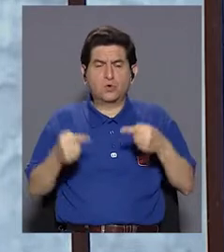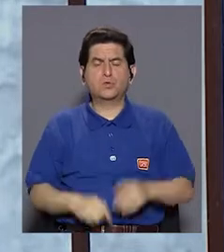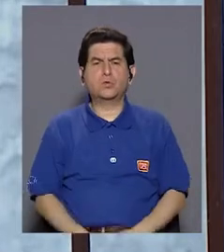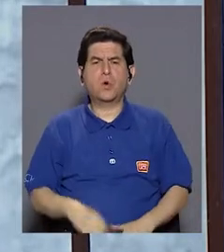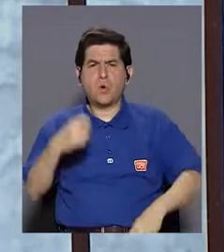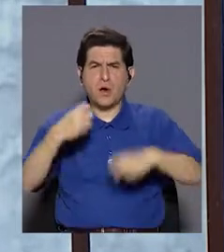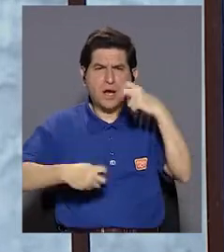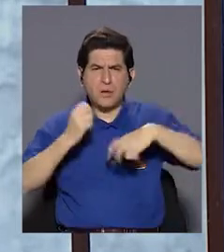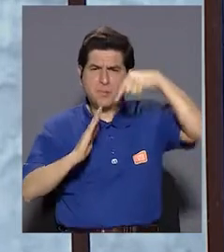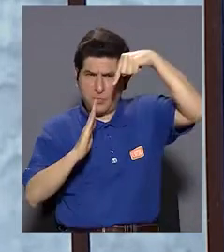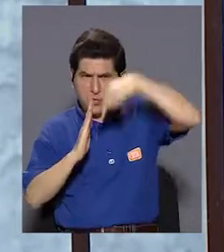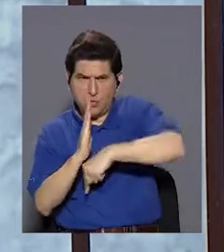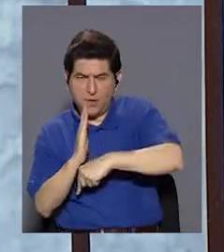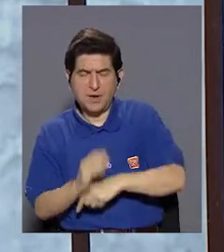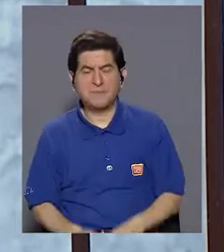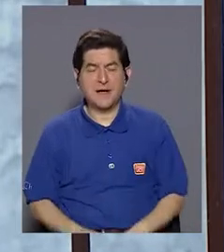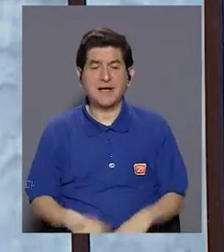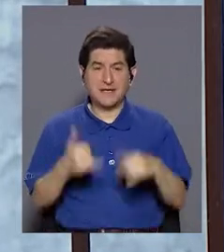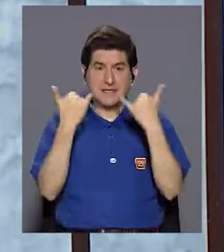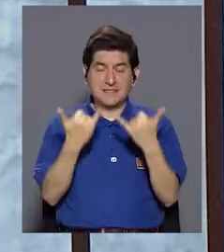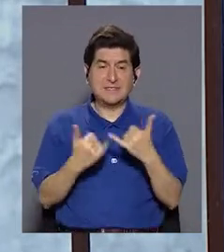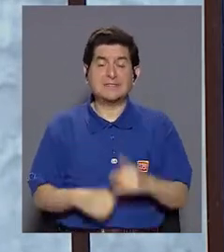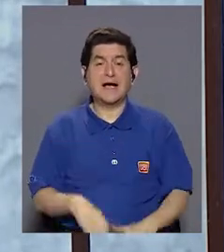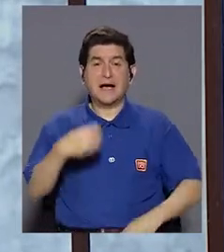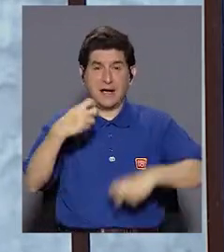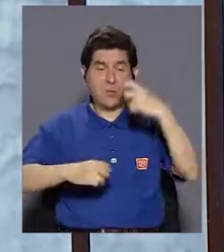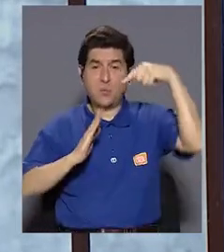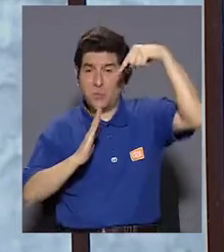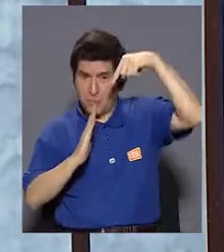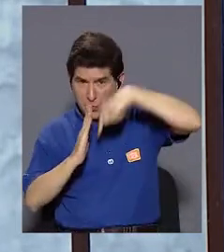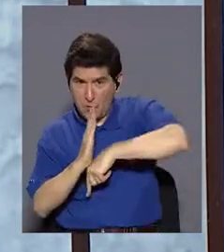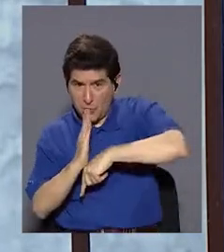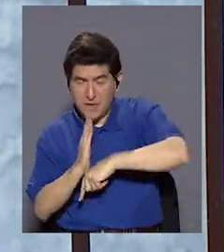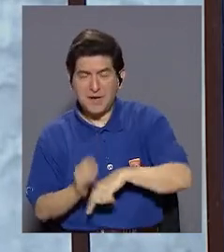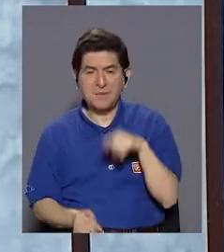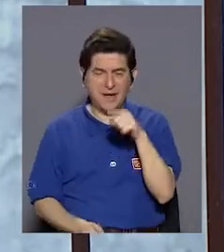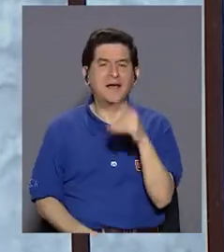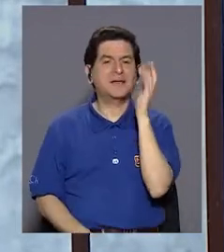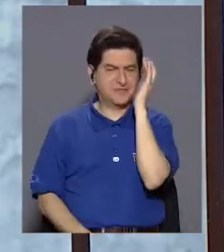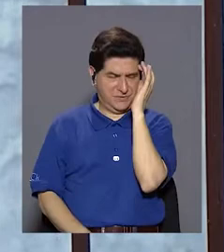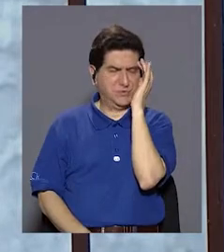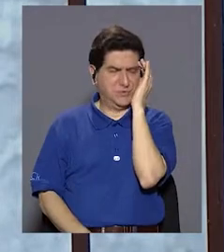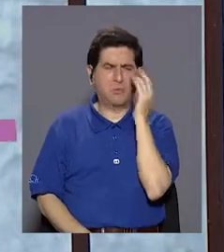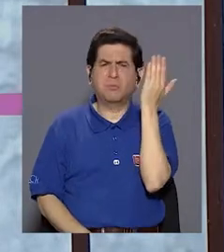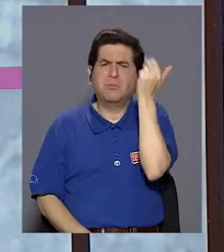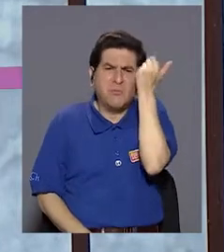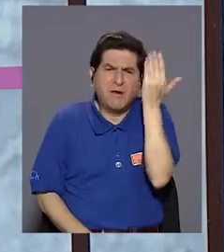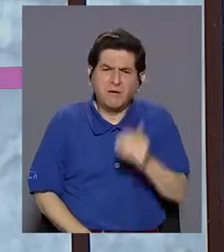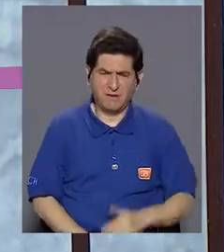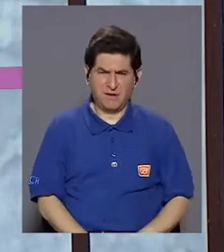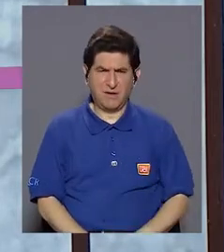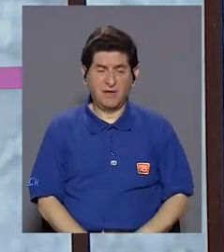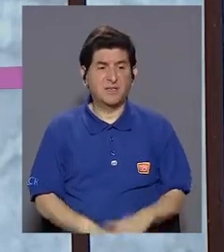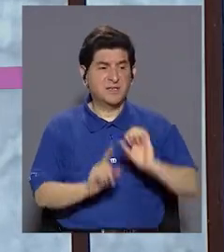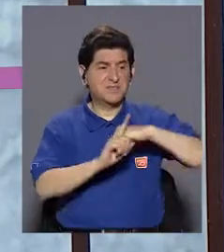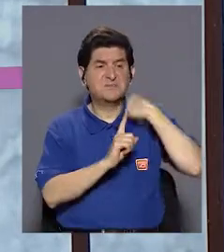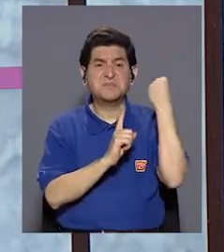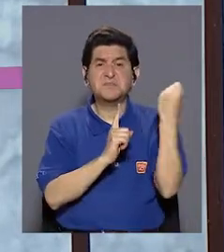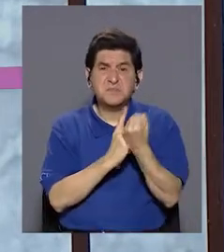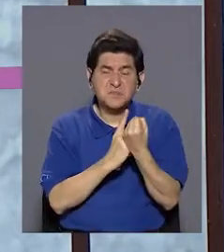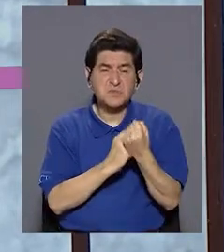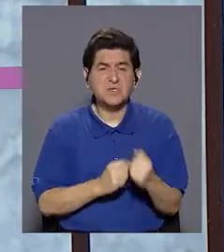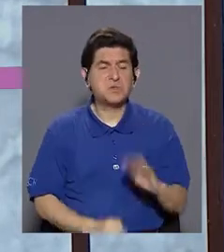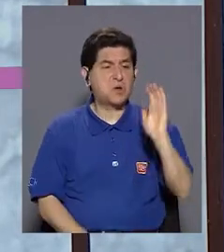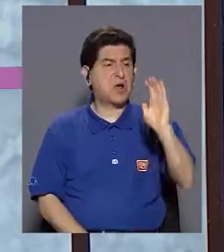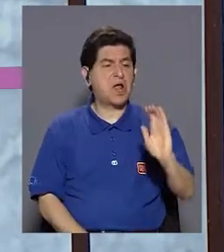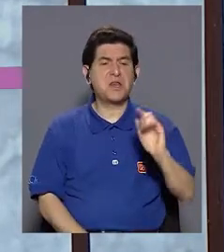severidad. Entonces, la parte de la severidad de las intoxicaciones es de lo que más nos preocupa. ¿Por qué? Porque hay situaciones donde